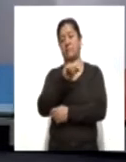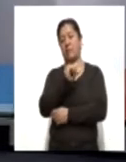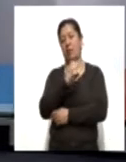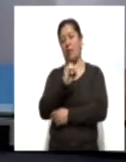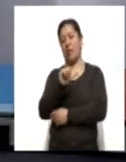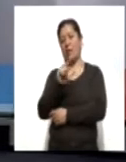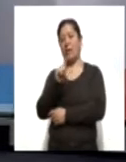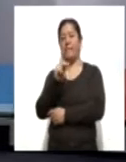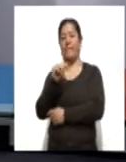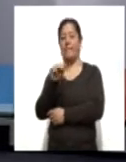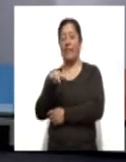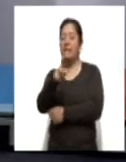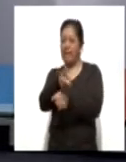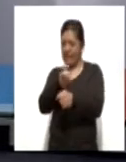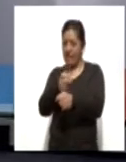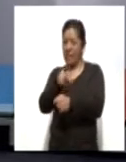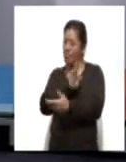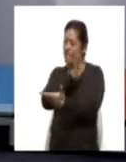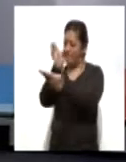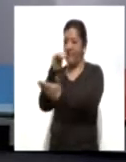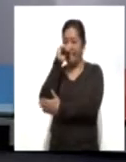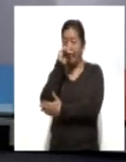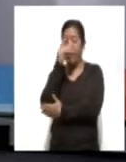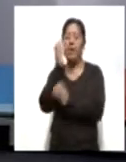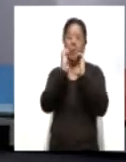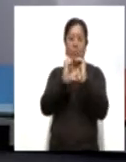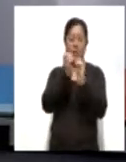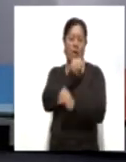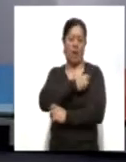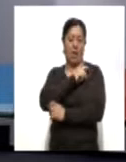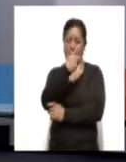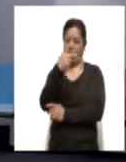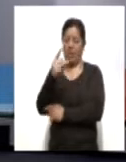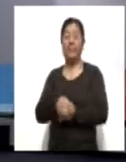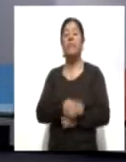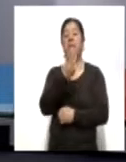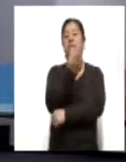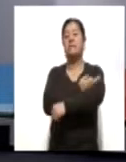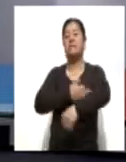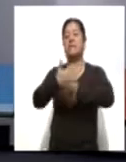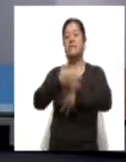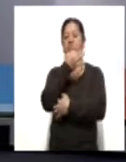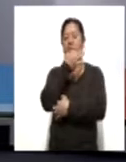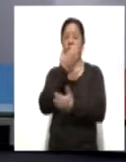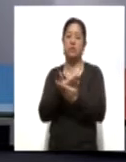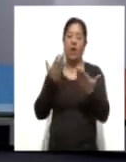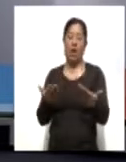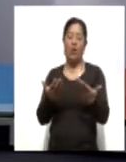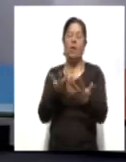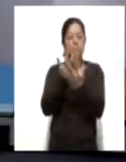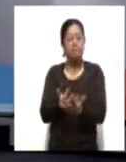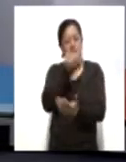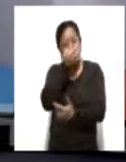está invitado a cuidar de su salud de manera gratuita en Ruta por tu Salud. Son las 15 horas con 15 minutos, momento de hacer una